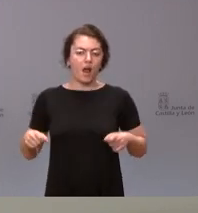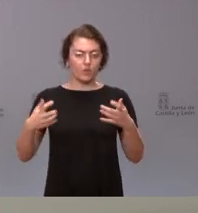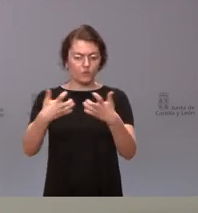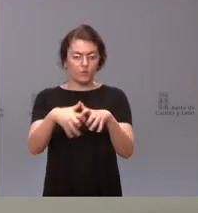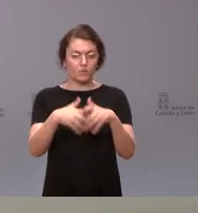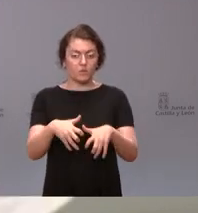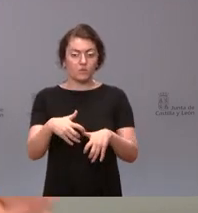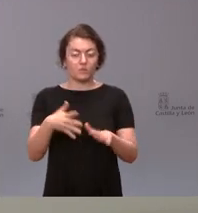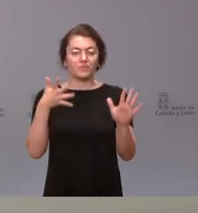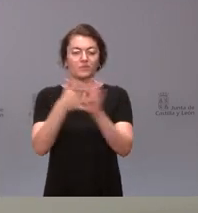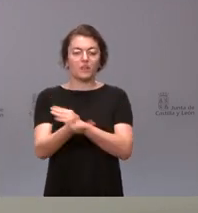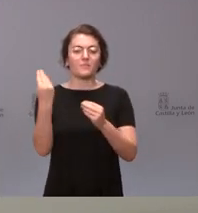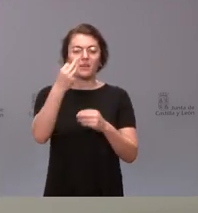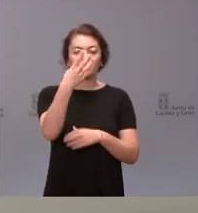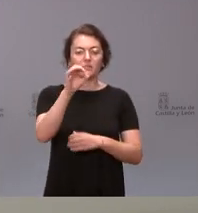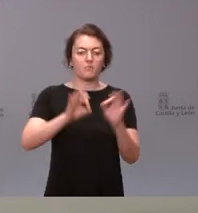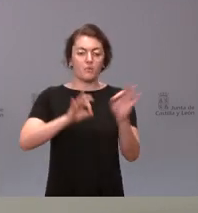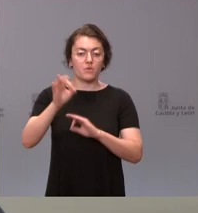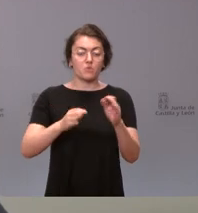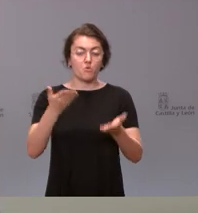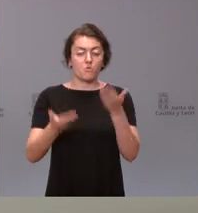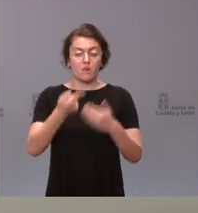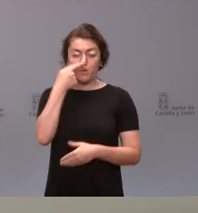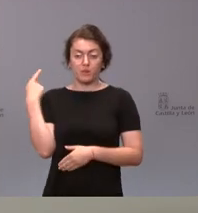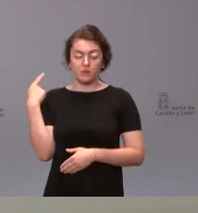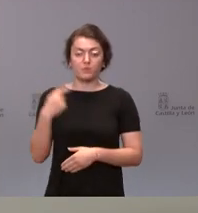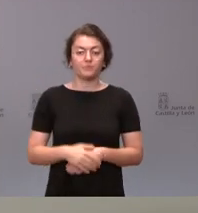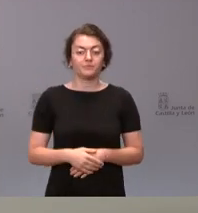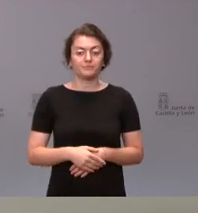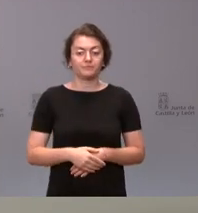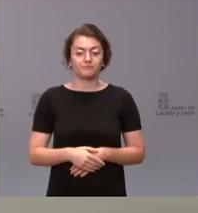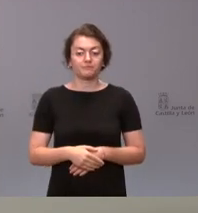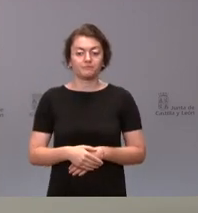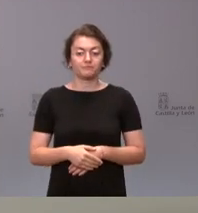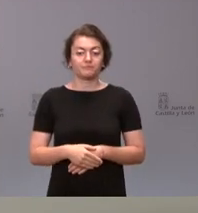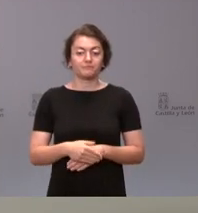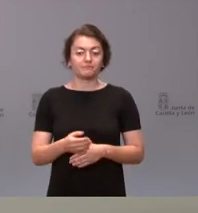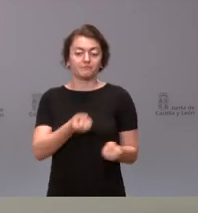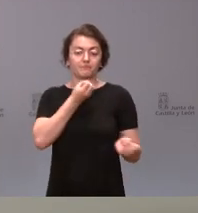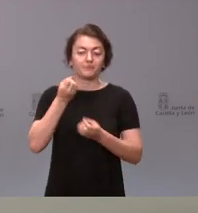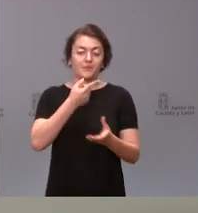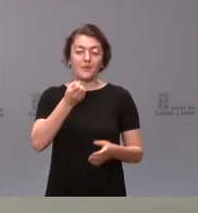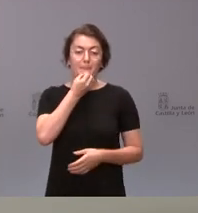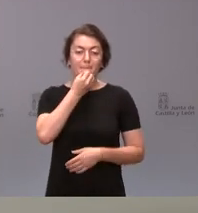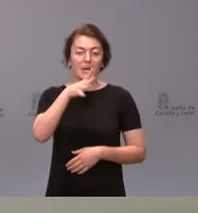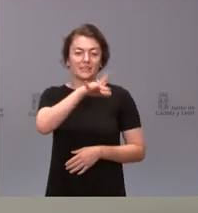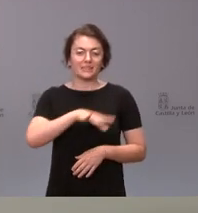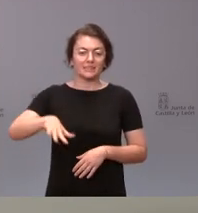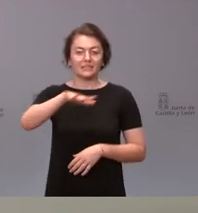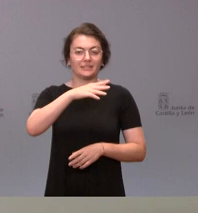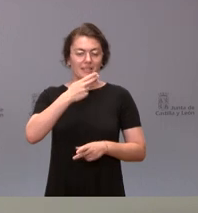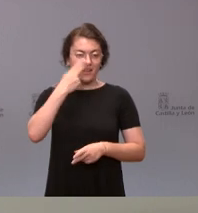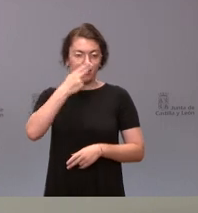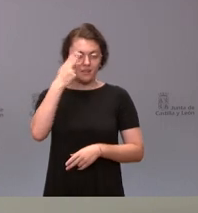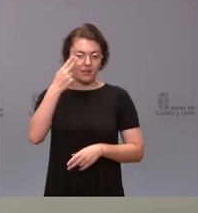del 30% con respecto al año anterior. Se declara bien de interés cultural con categoría de conjunto histórico la Villa de Sagún en